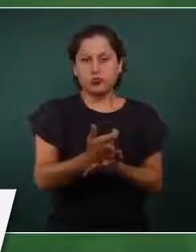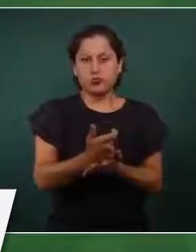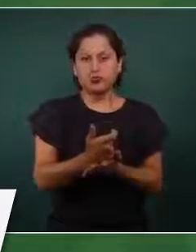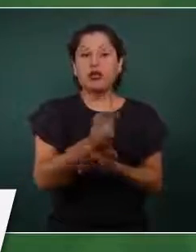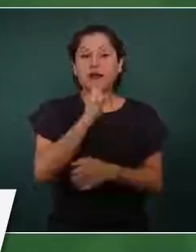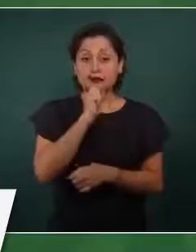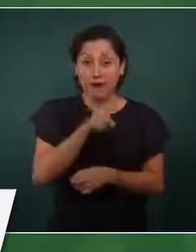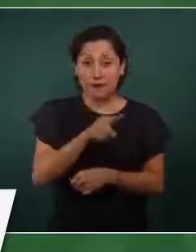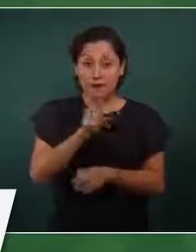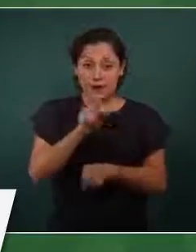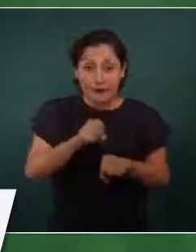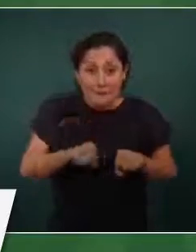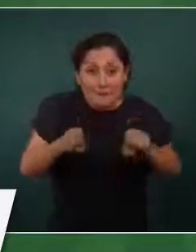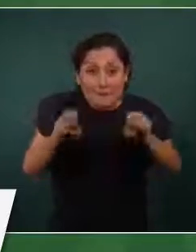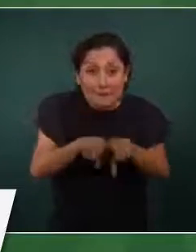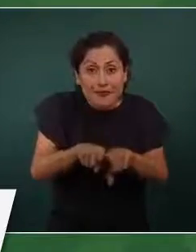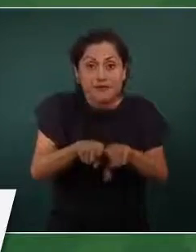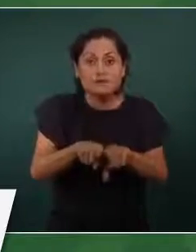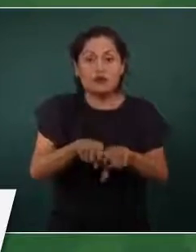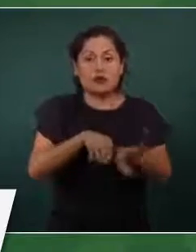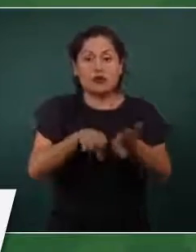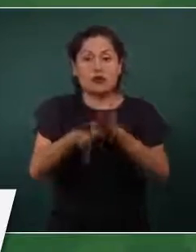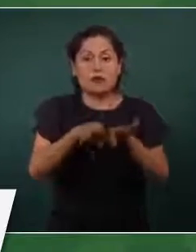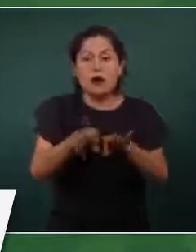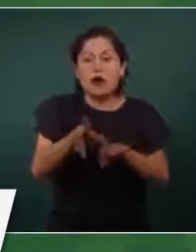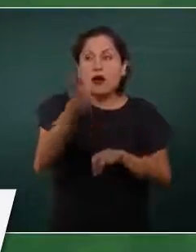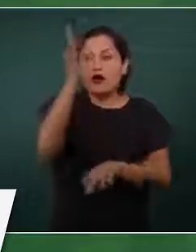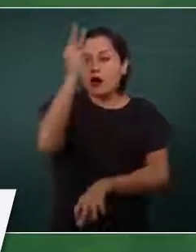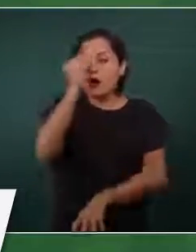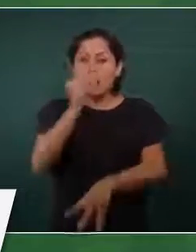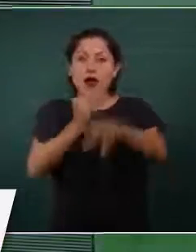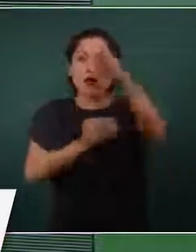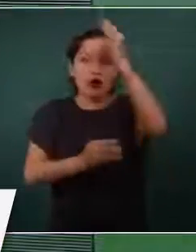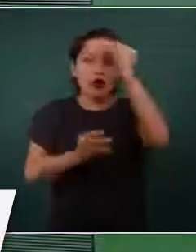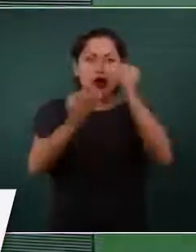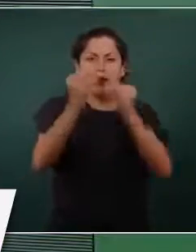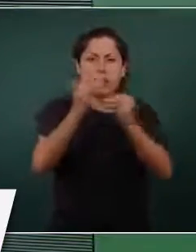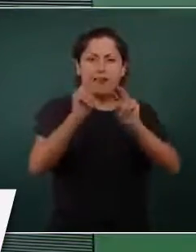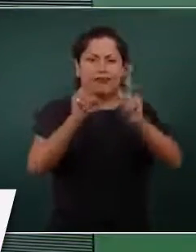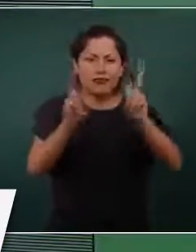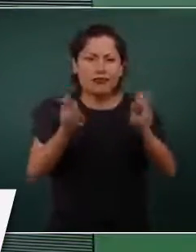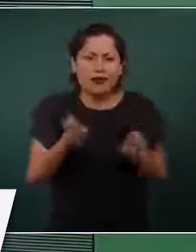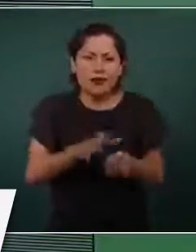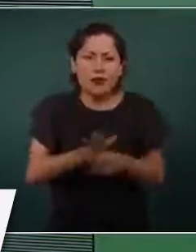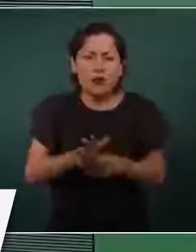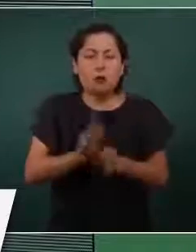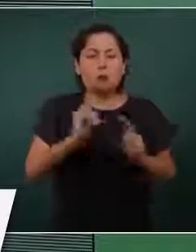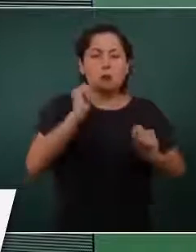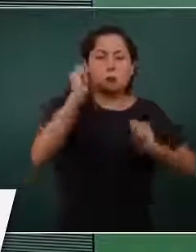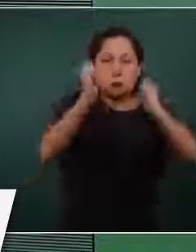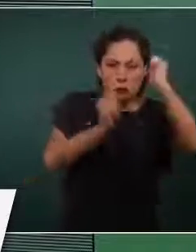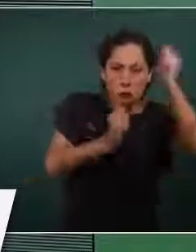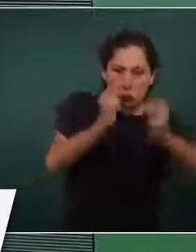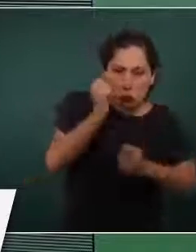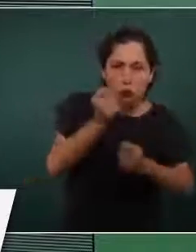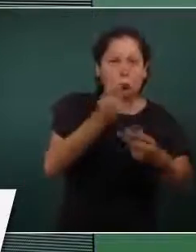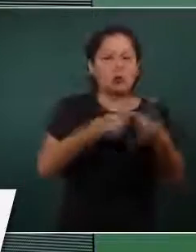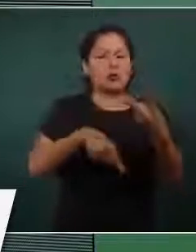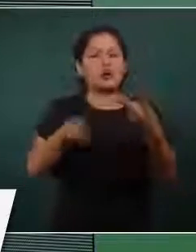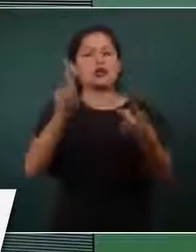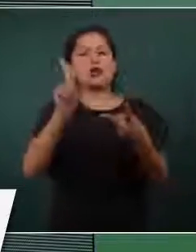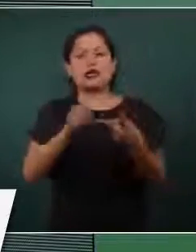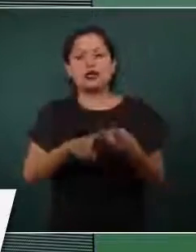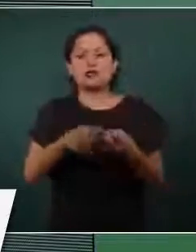en el turismo, en las actividades productivas, ya sea el